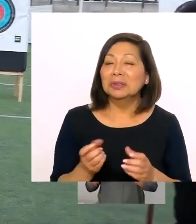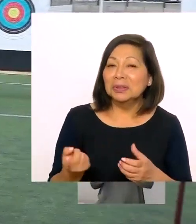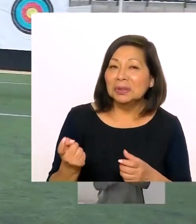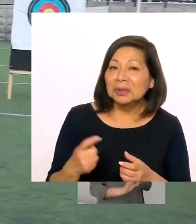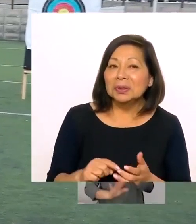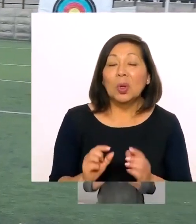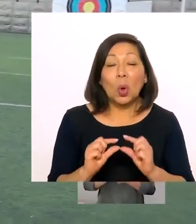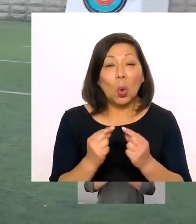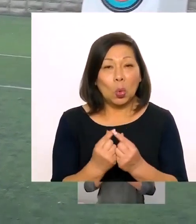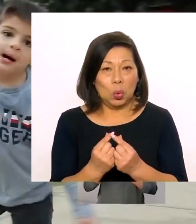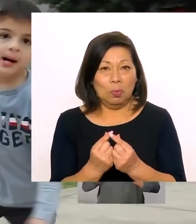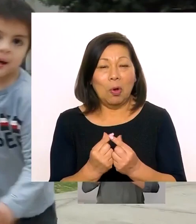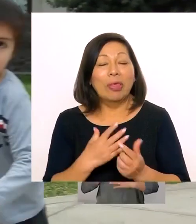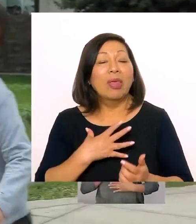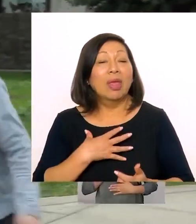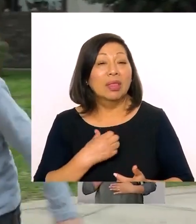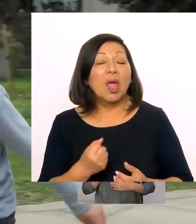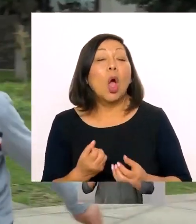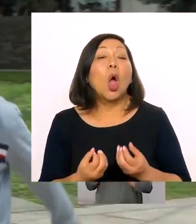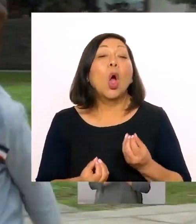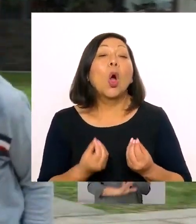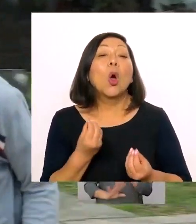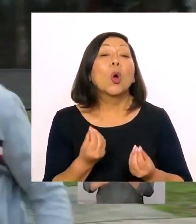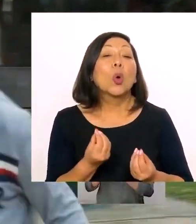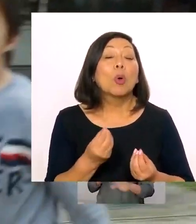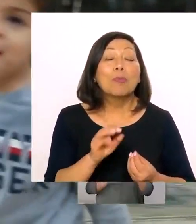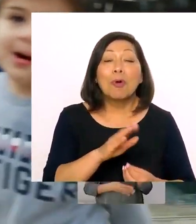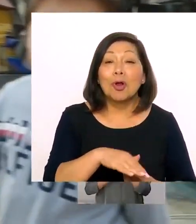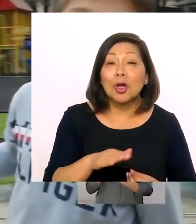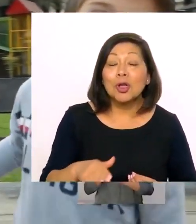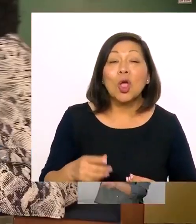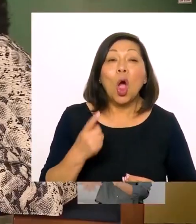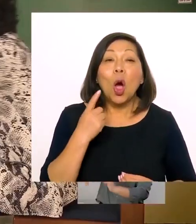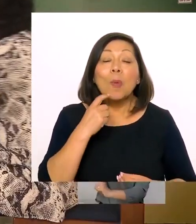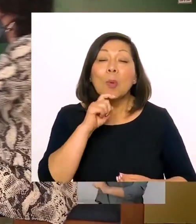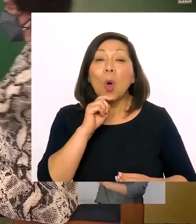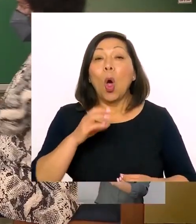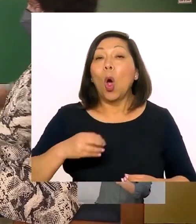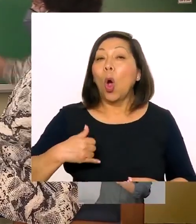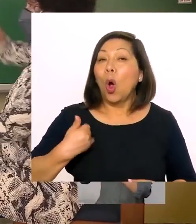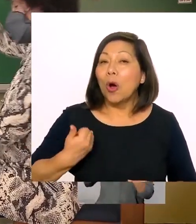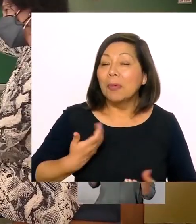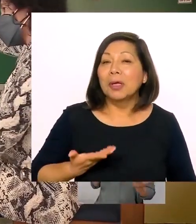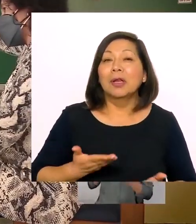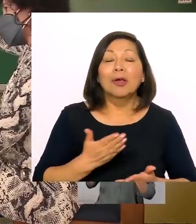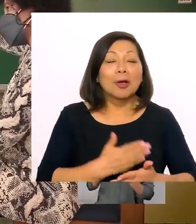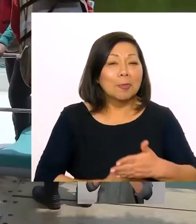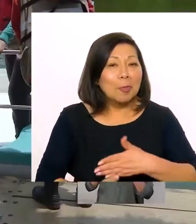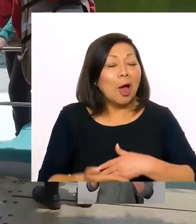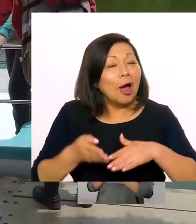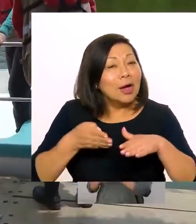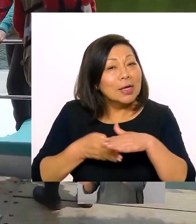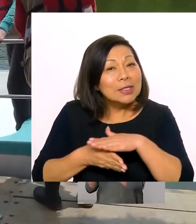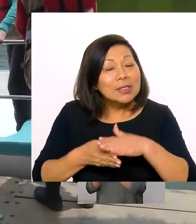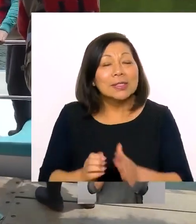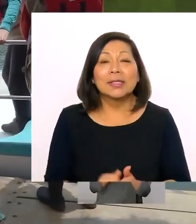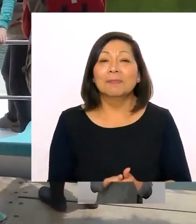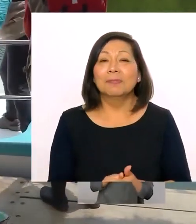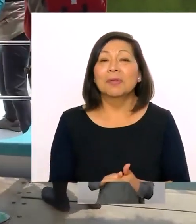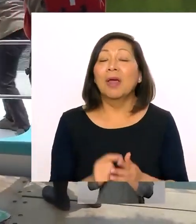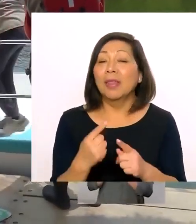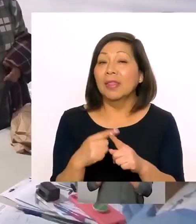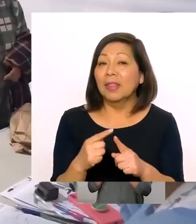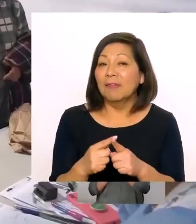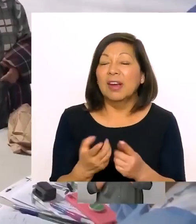todo el tema de deportes. Queremos, estimada Gina, por grupos etarios, ¿cómo hacemos que nuestros niños, niñas, adolescentes con